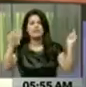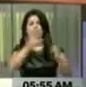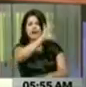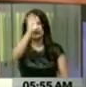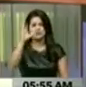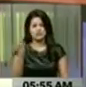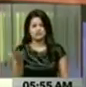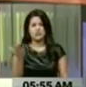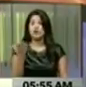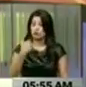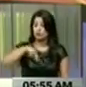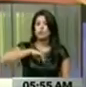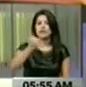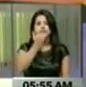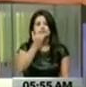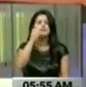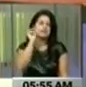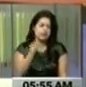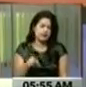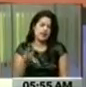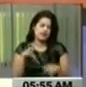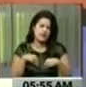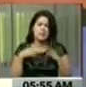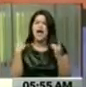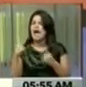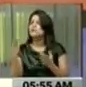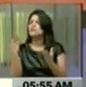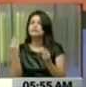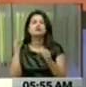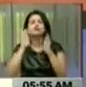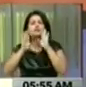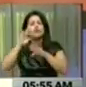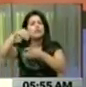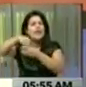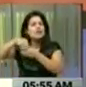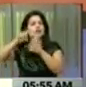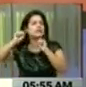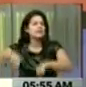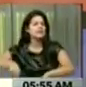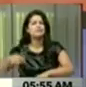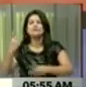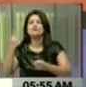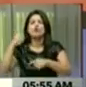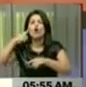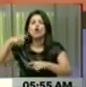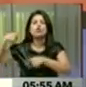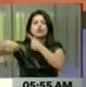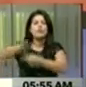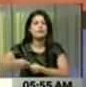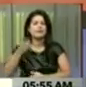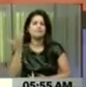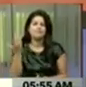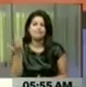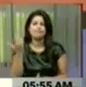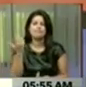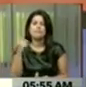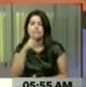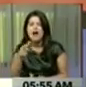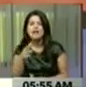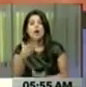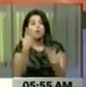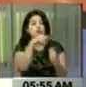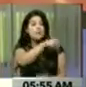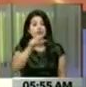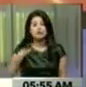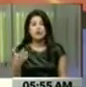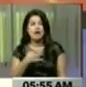nosotros no podemos equivocar y hay cosas que combatir y vicios dentro de la revolución, gente humana que se deja llevar por